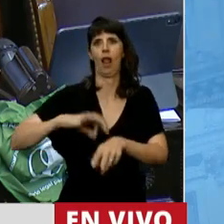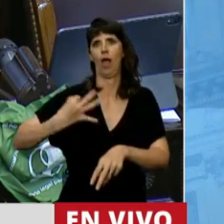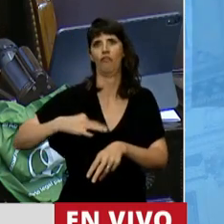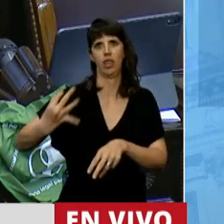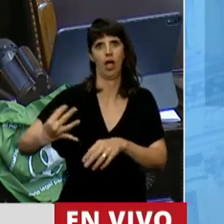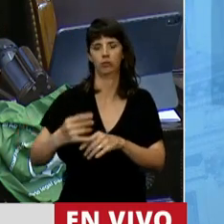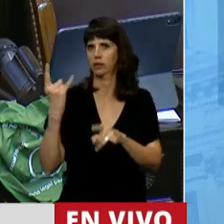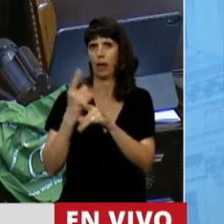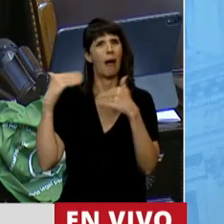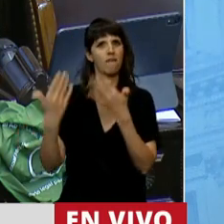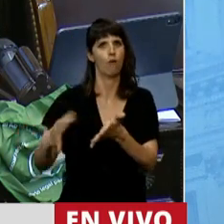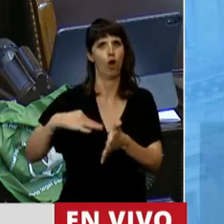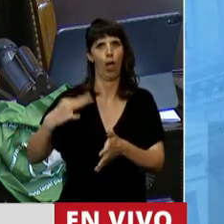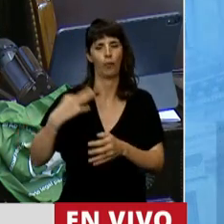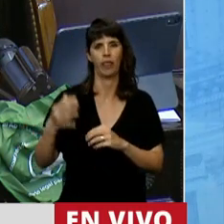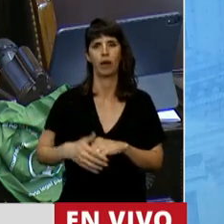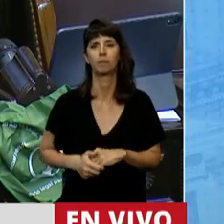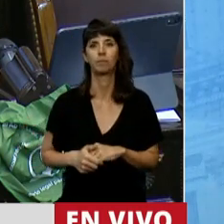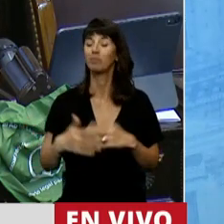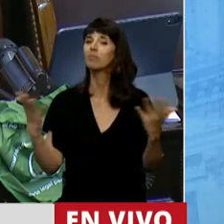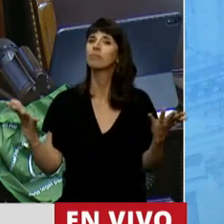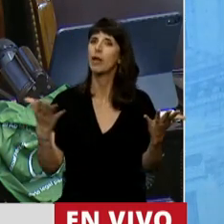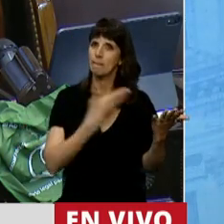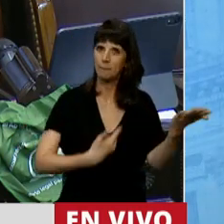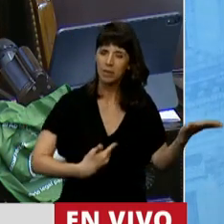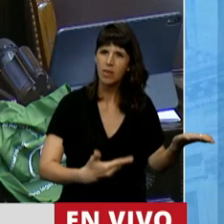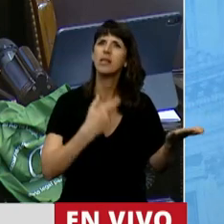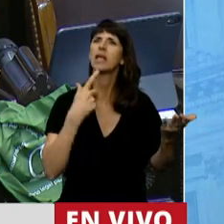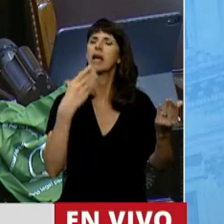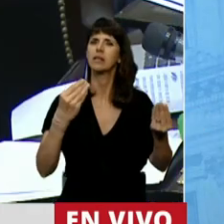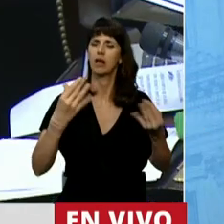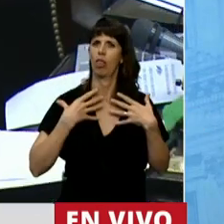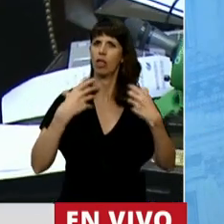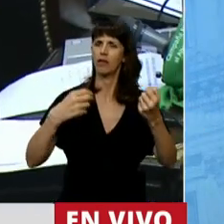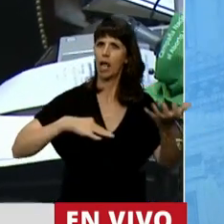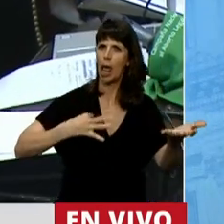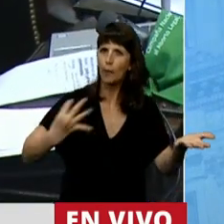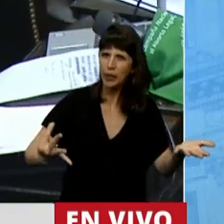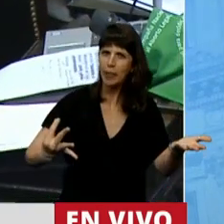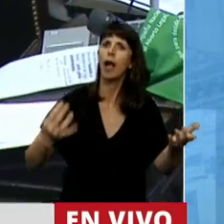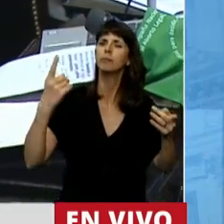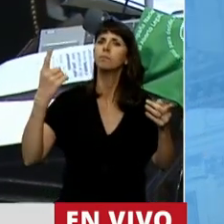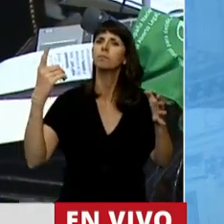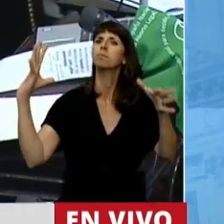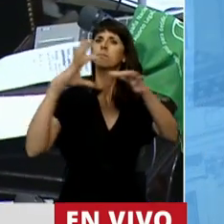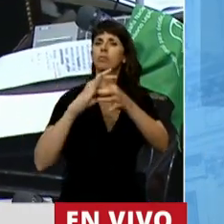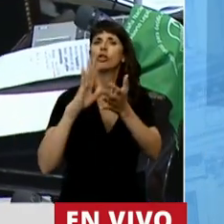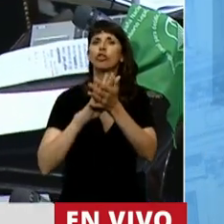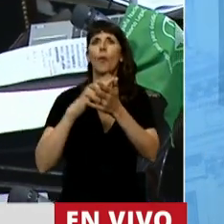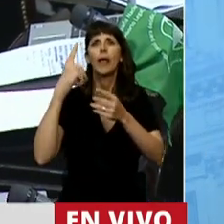Señor Presidente, defender la vida no pasa por una ideología política, porque bien sabemos